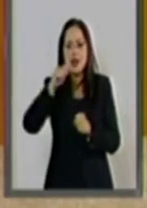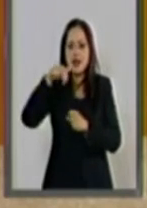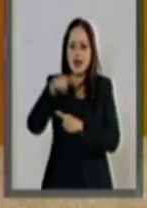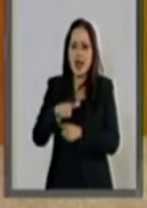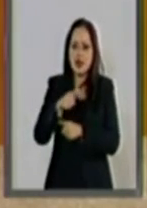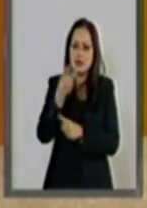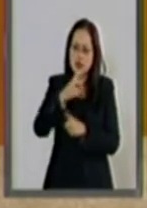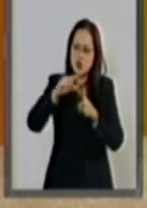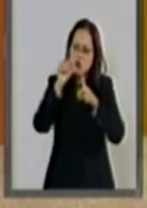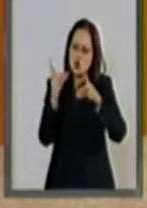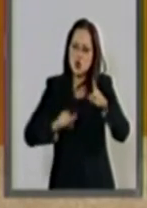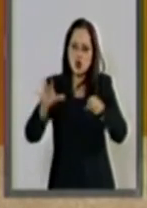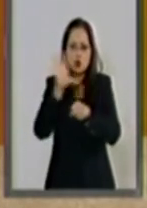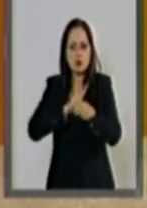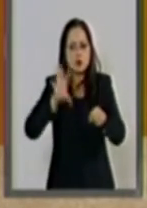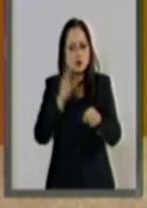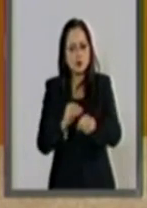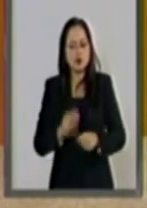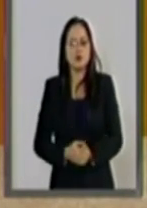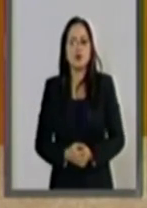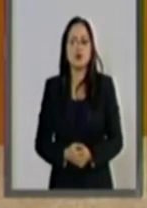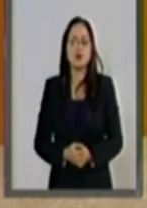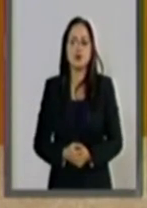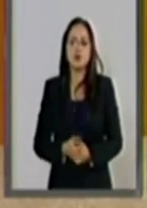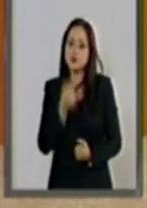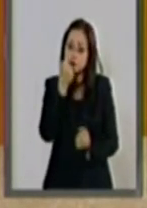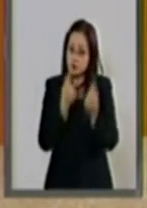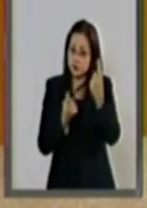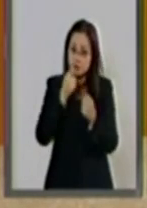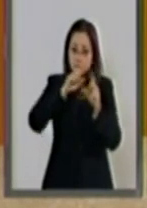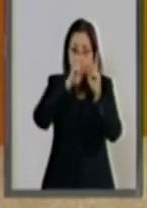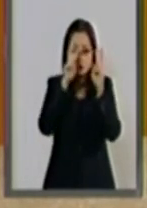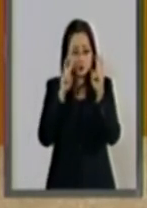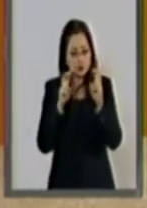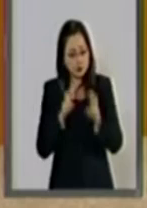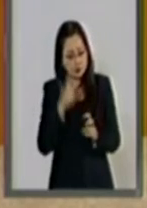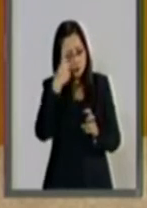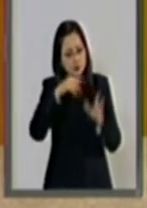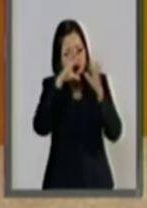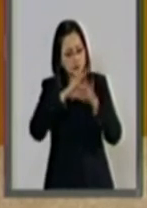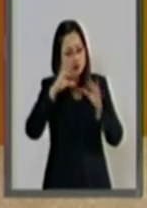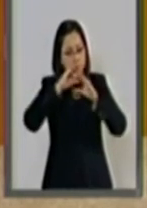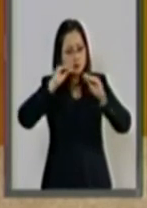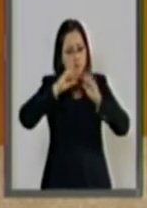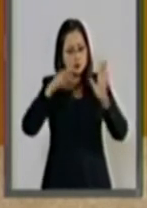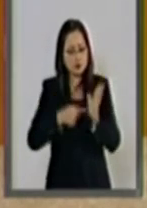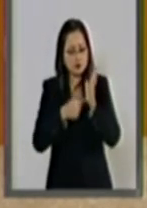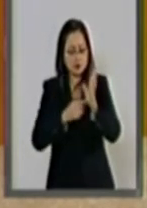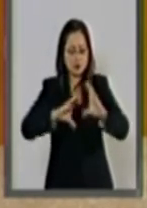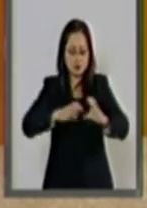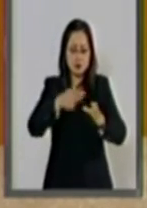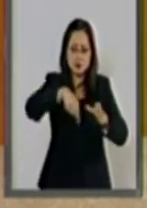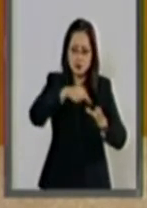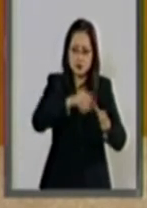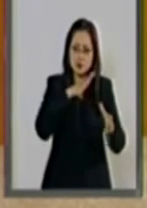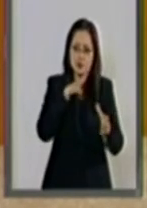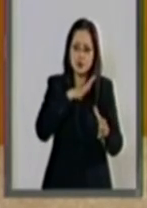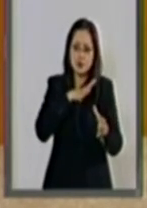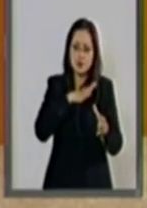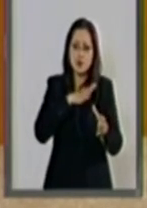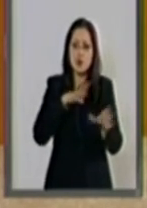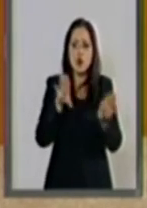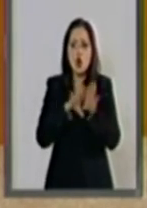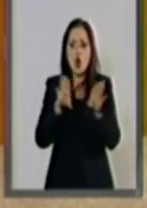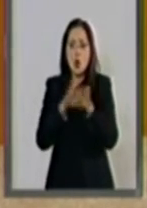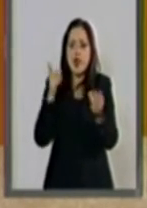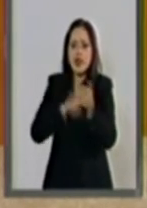en todo el país. Algunos temas solamente para subrayar los que toca este paquete de reformas son el uso de